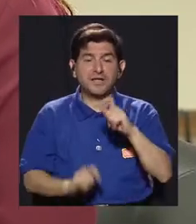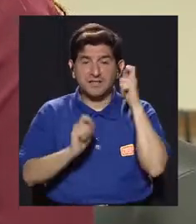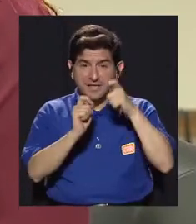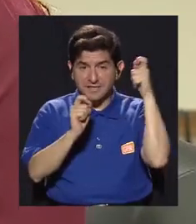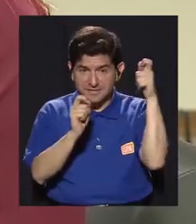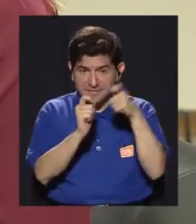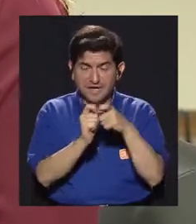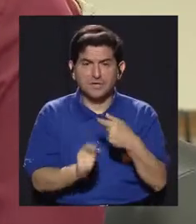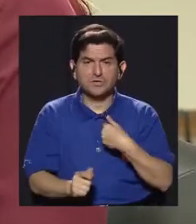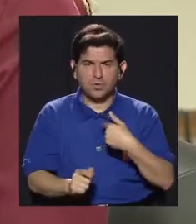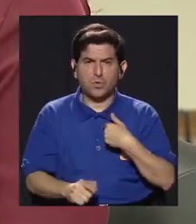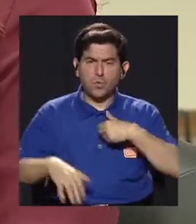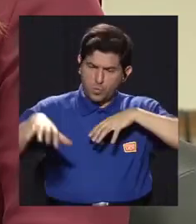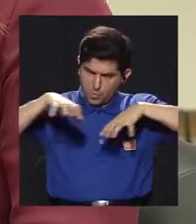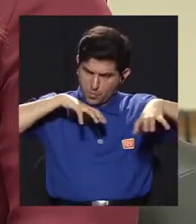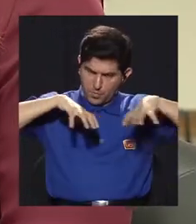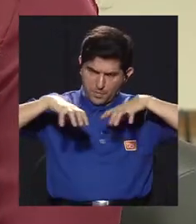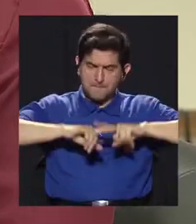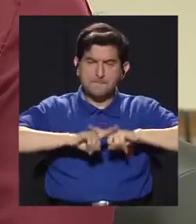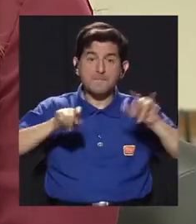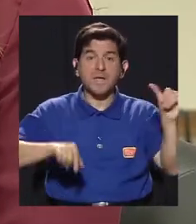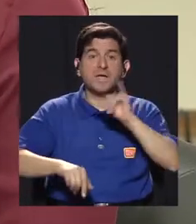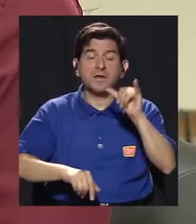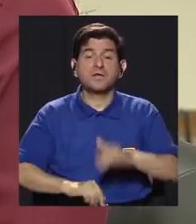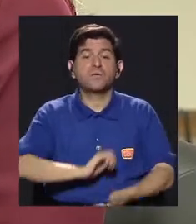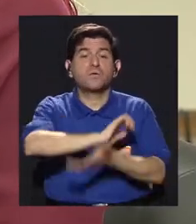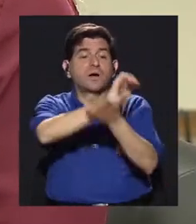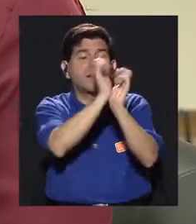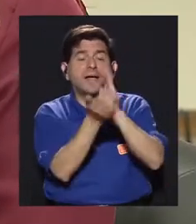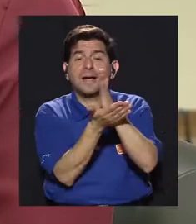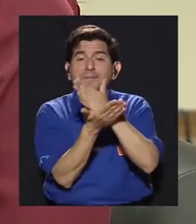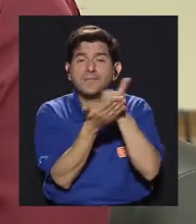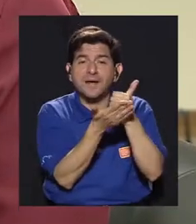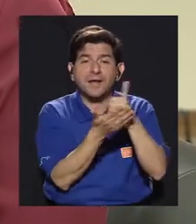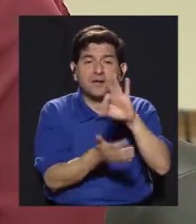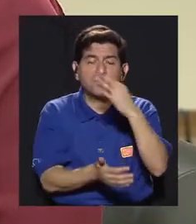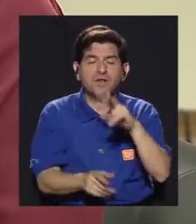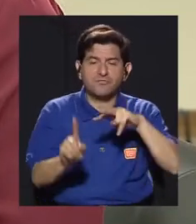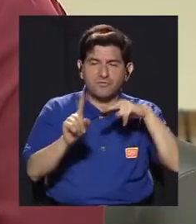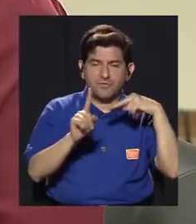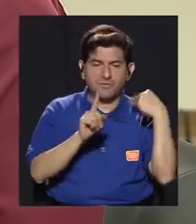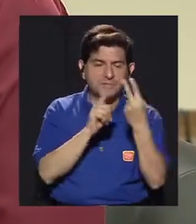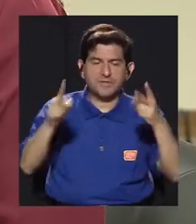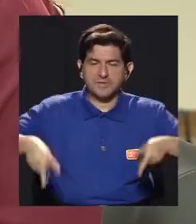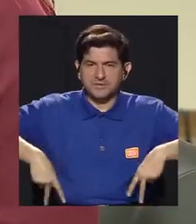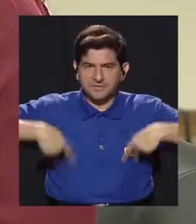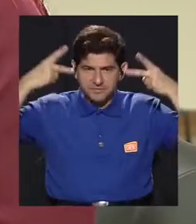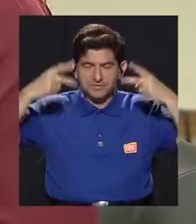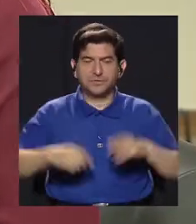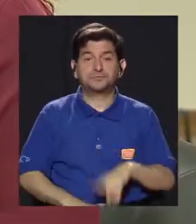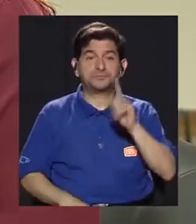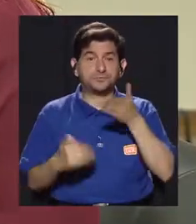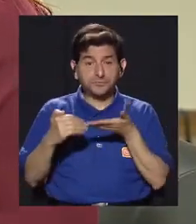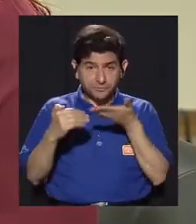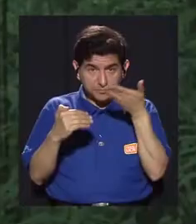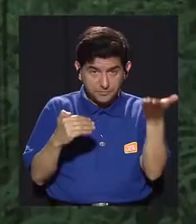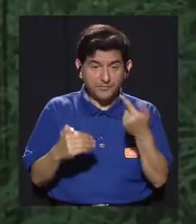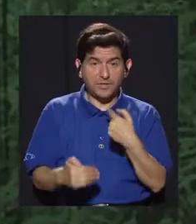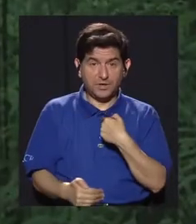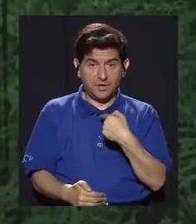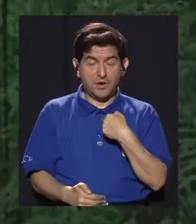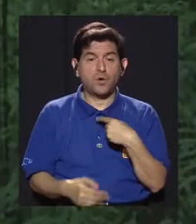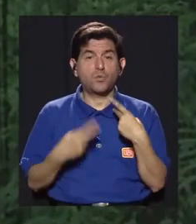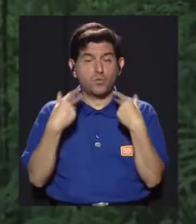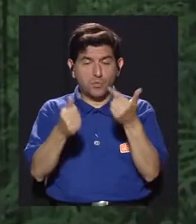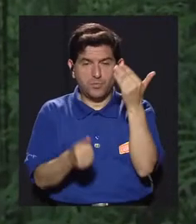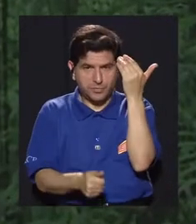sobre este punto, ¿verdad? Porque si bien es cierto uno hace los movimientos pero también cambia algo, ¿verdad? La manera de ver la vida. Sí, claro. Una de